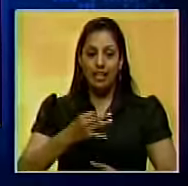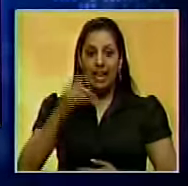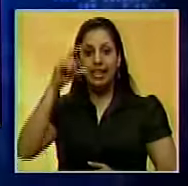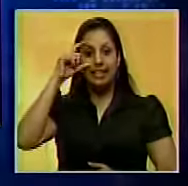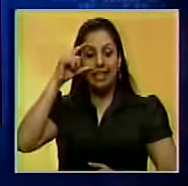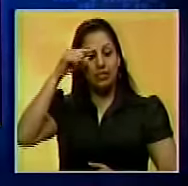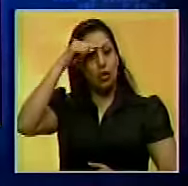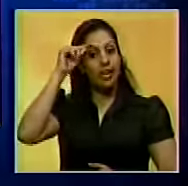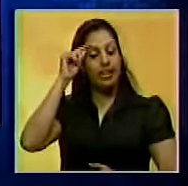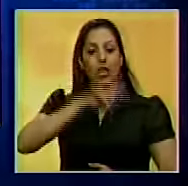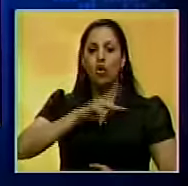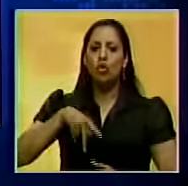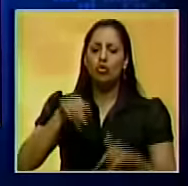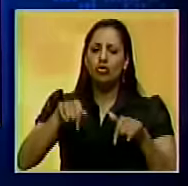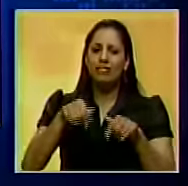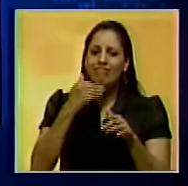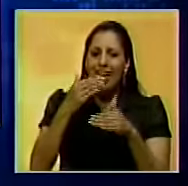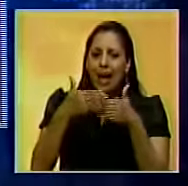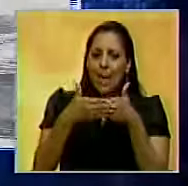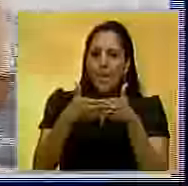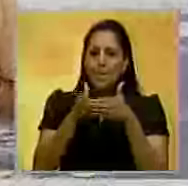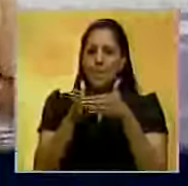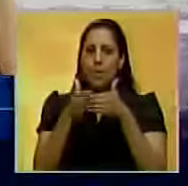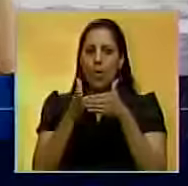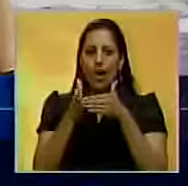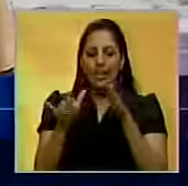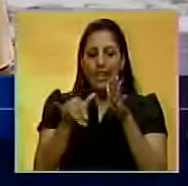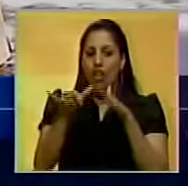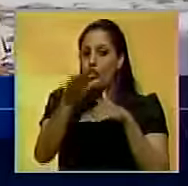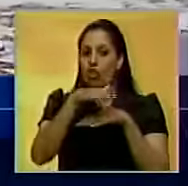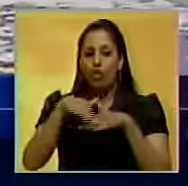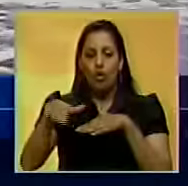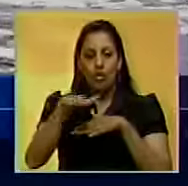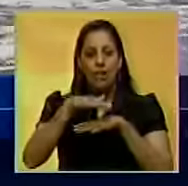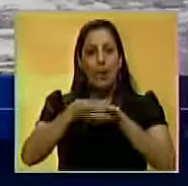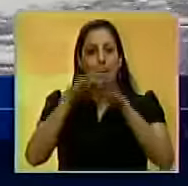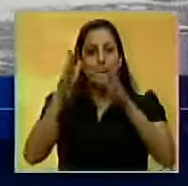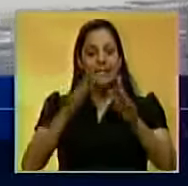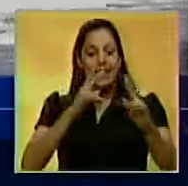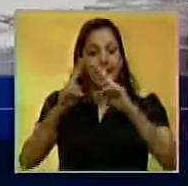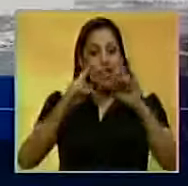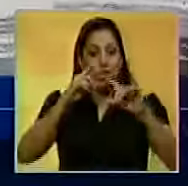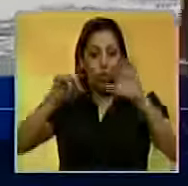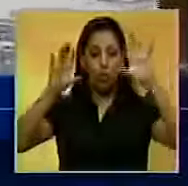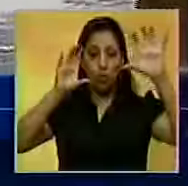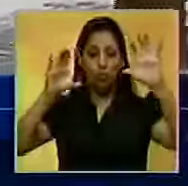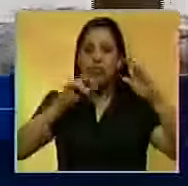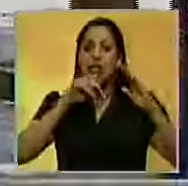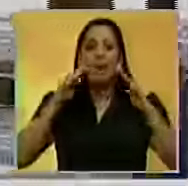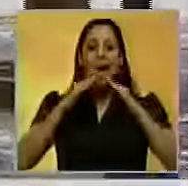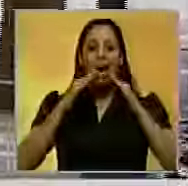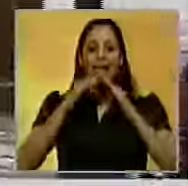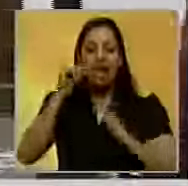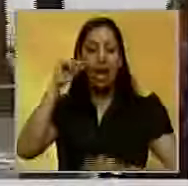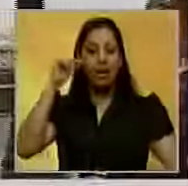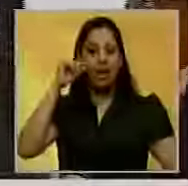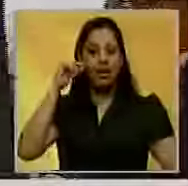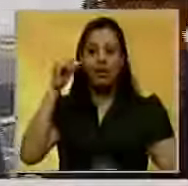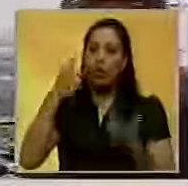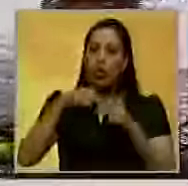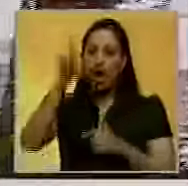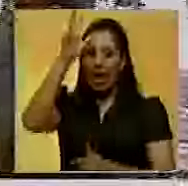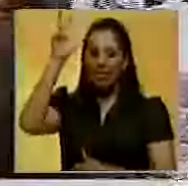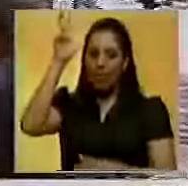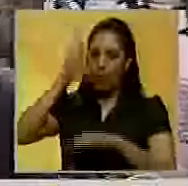Néstor Endrina. Estamos justo en la puerta del Ministerio de Relaciones Exteriores, en la Casa Amarilla, sede de la Cancillería,